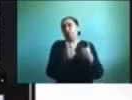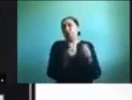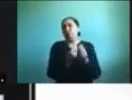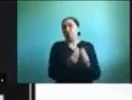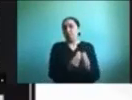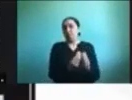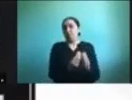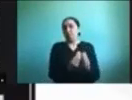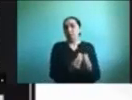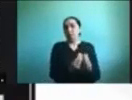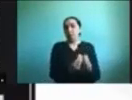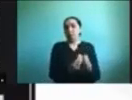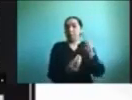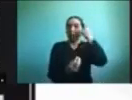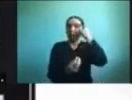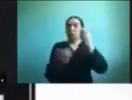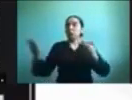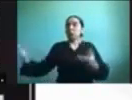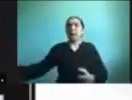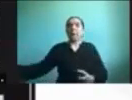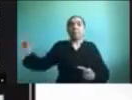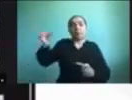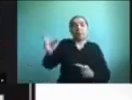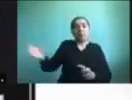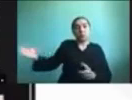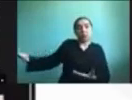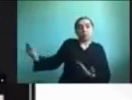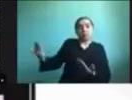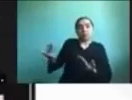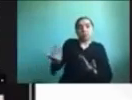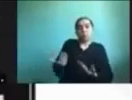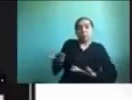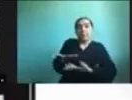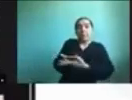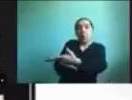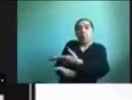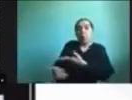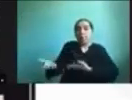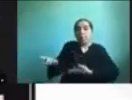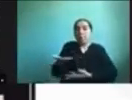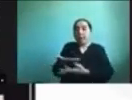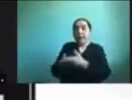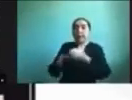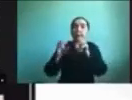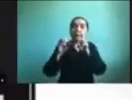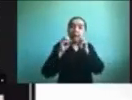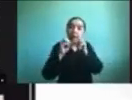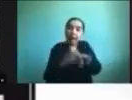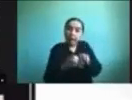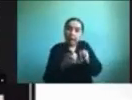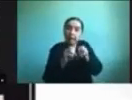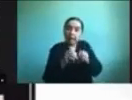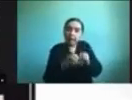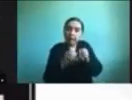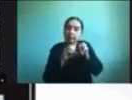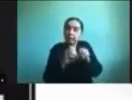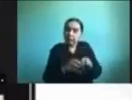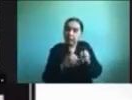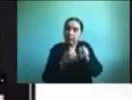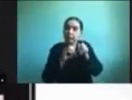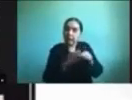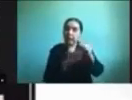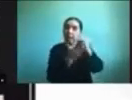si no tiene a un mediador o a un profesor o a un padre que esté apoyando la enseñanza de ese software a ese niño